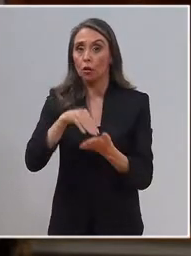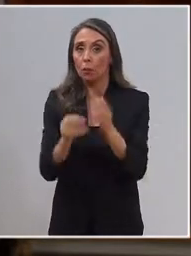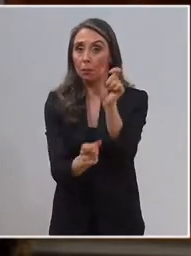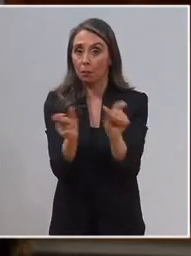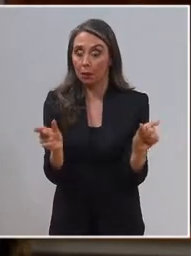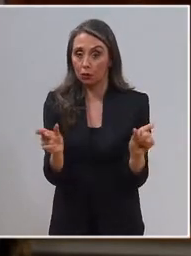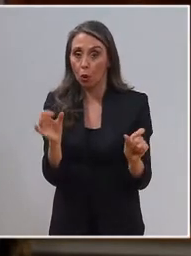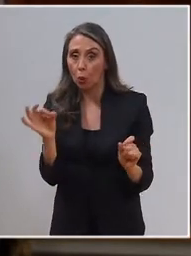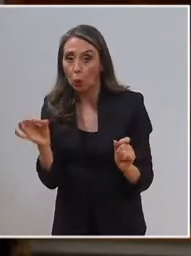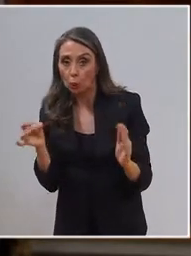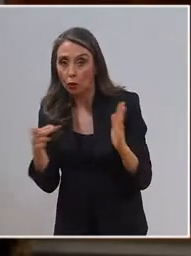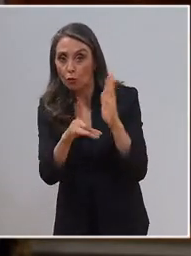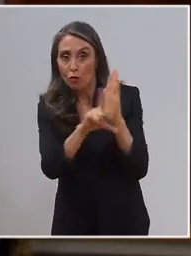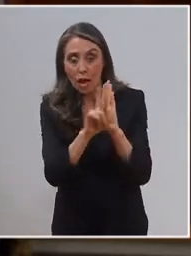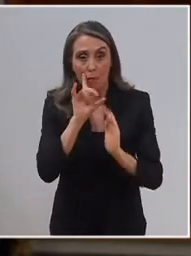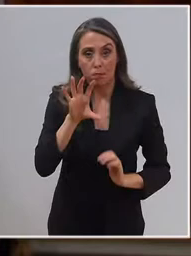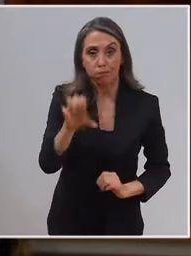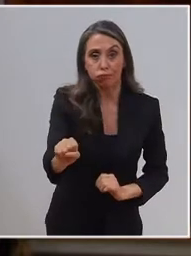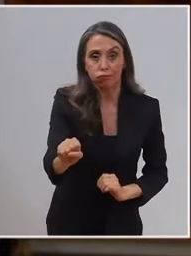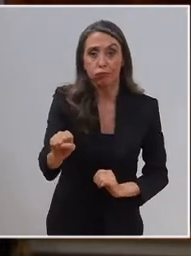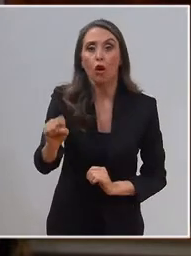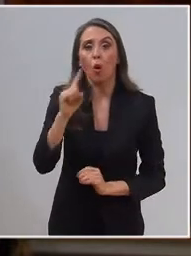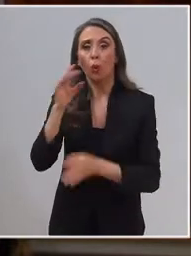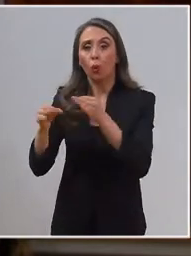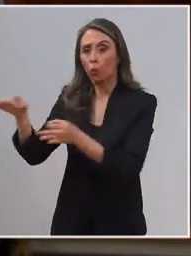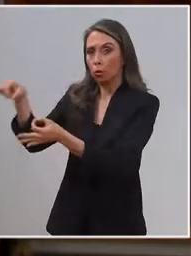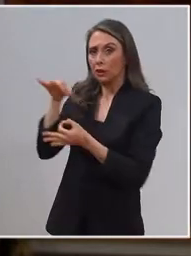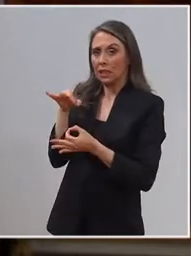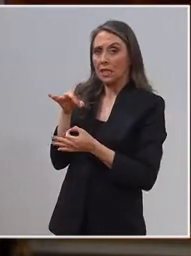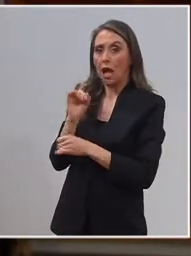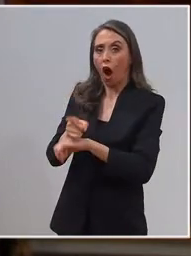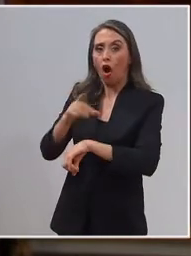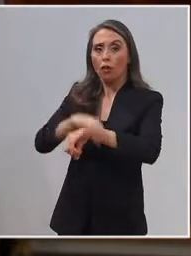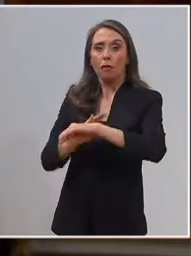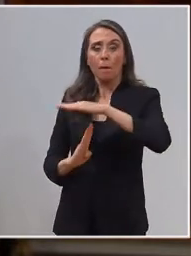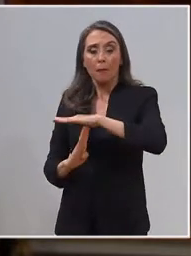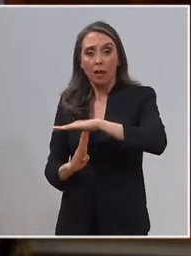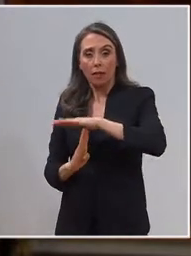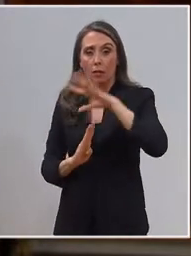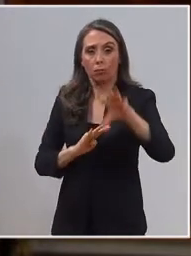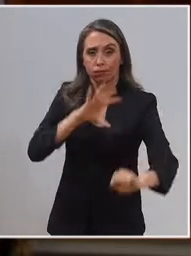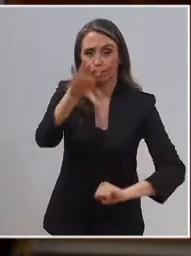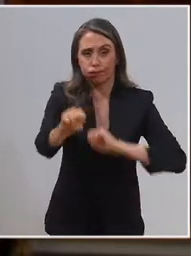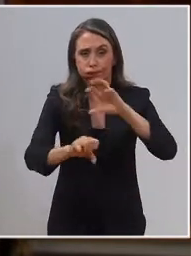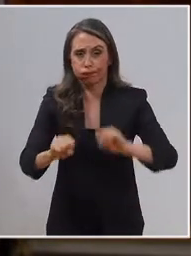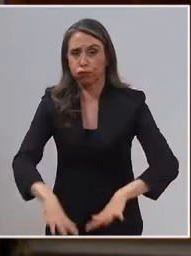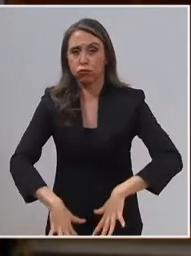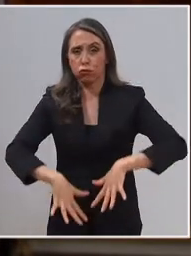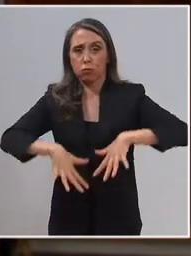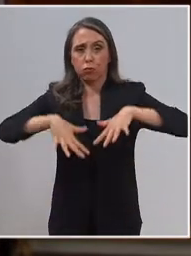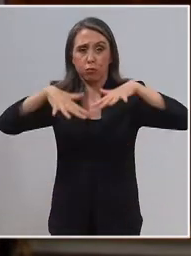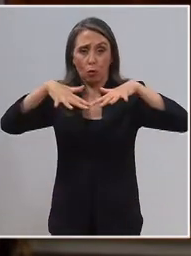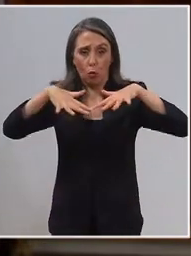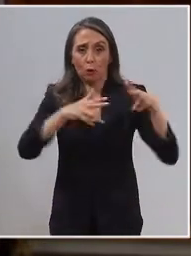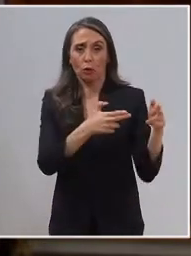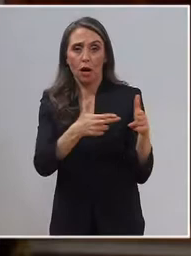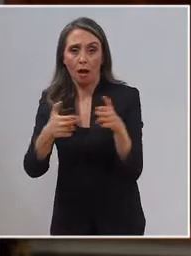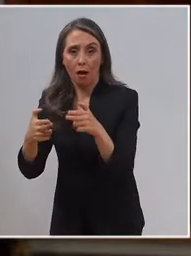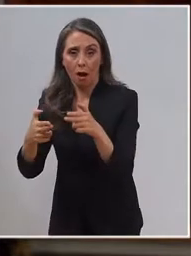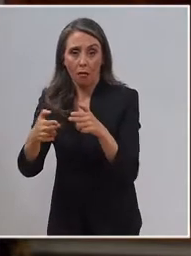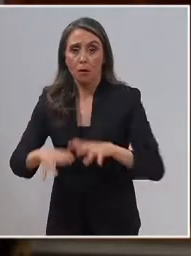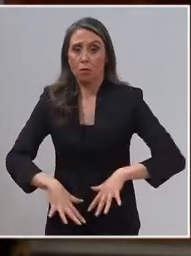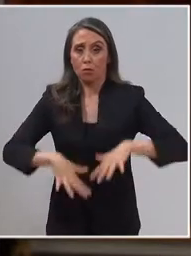en delitos flagrantes o con órdenes de detención pendientes. Y también incautar grandes cantidades de armas